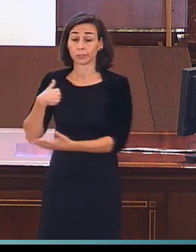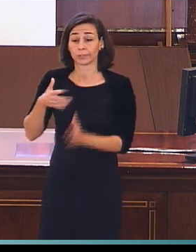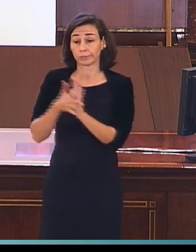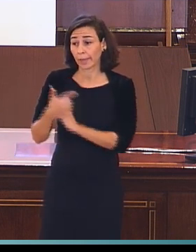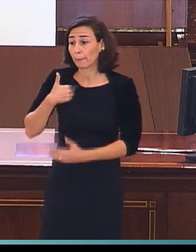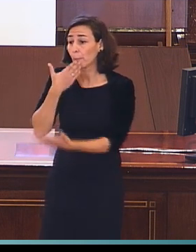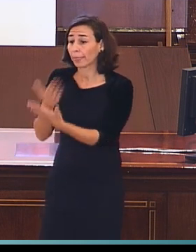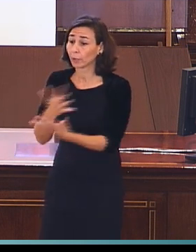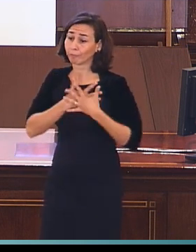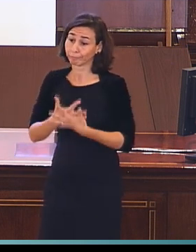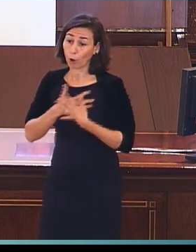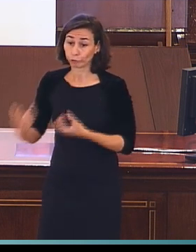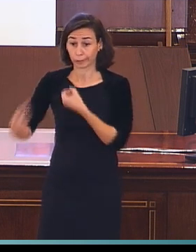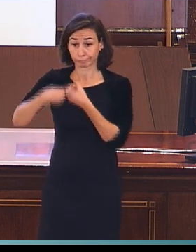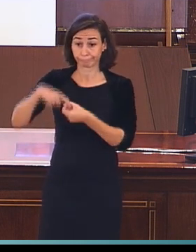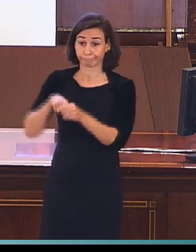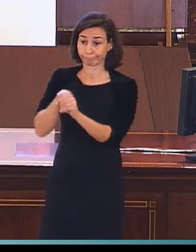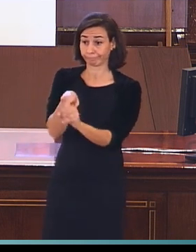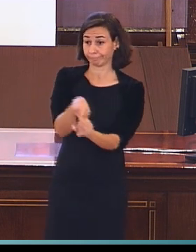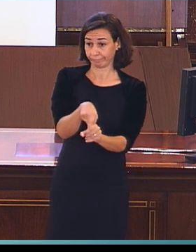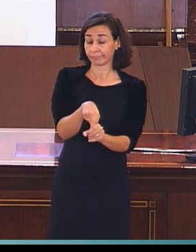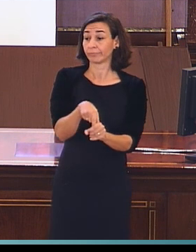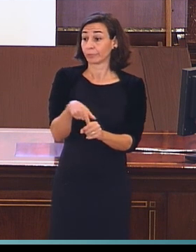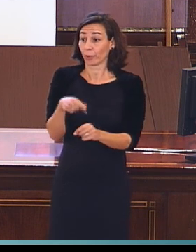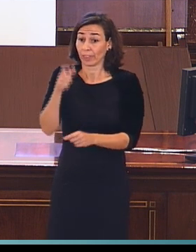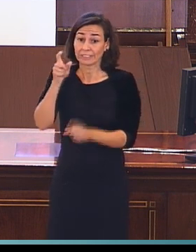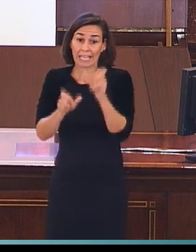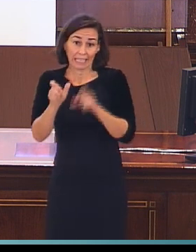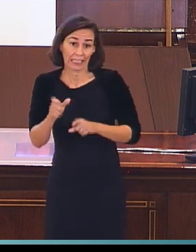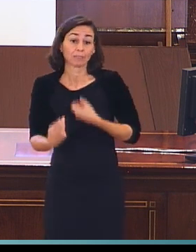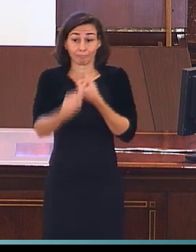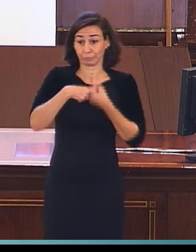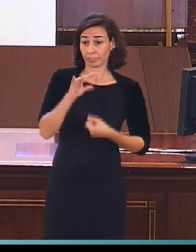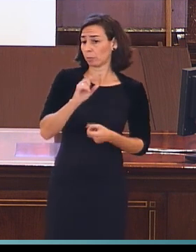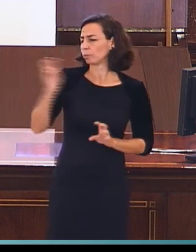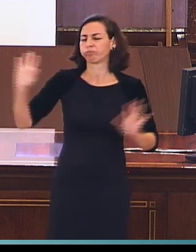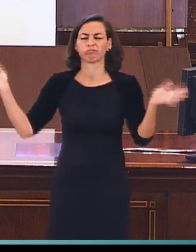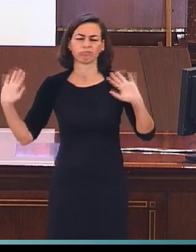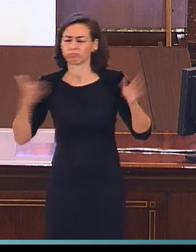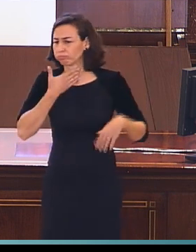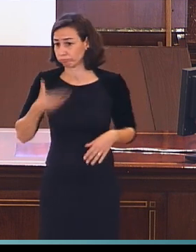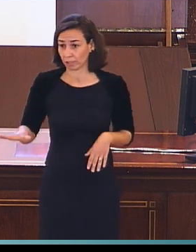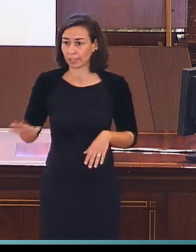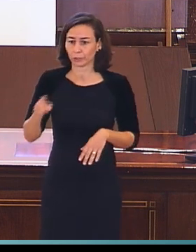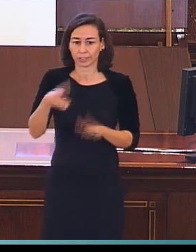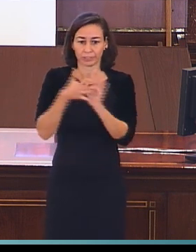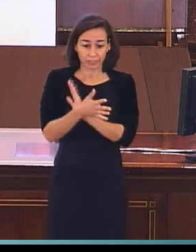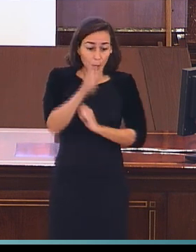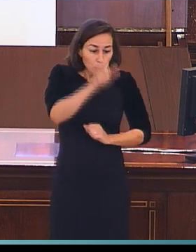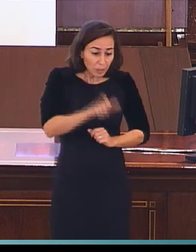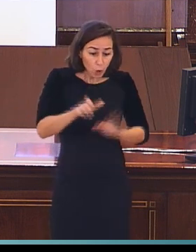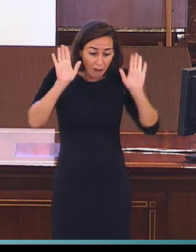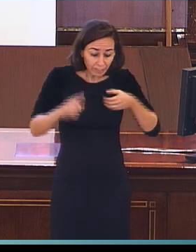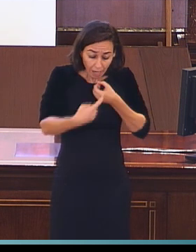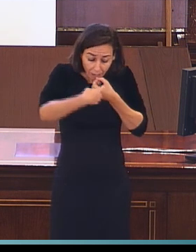quiere participar, que tienen mucha buena voluntad, pero aún así solemos tener muy pocos